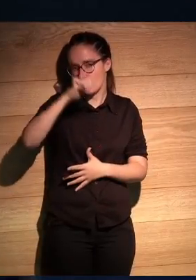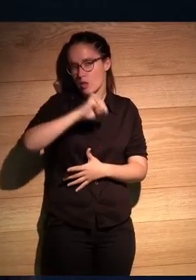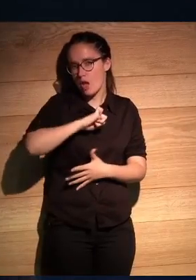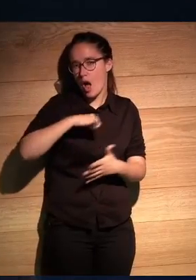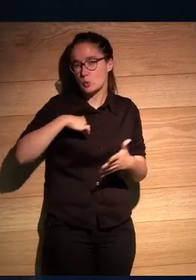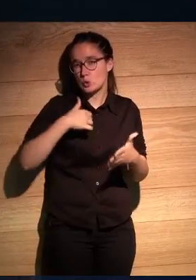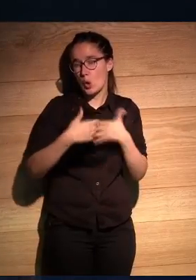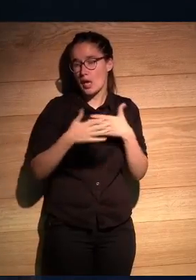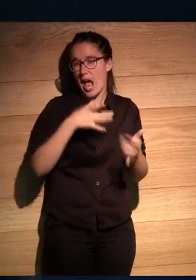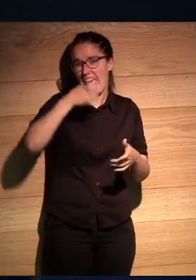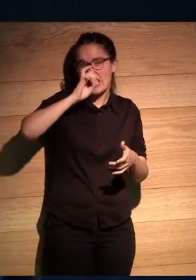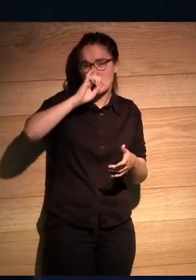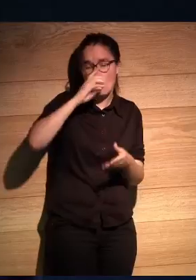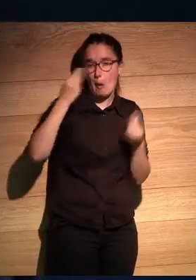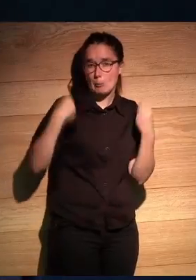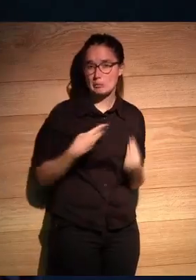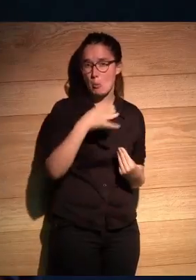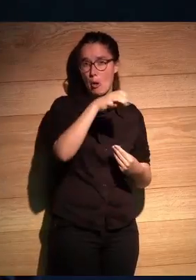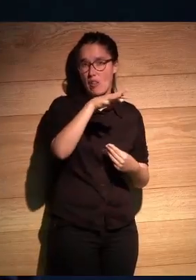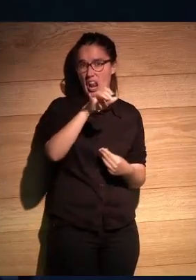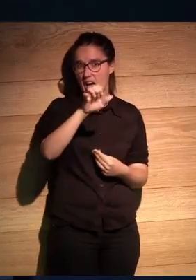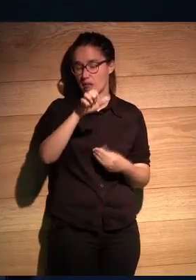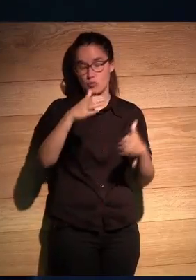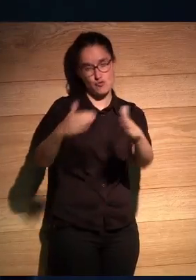decimonónica rollo Baudelaire y tal aquí no existe